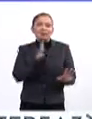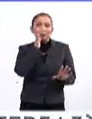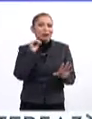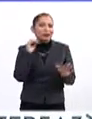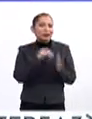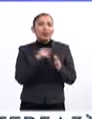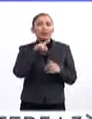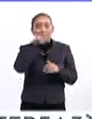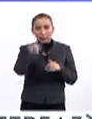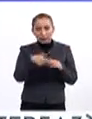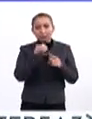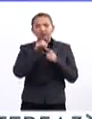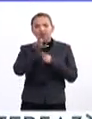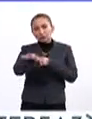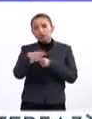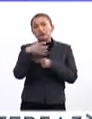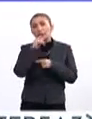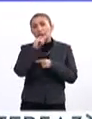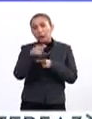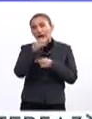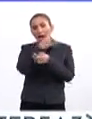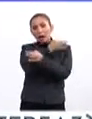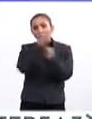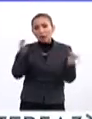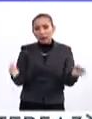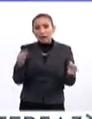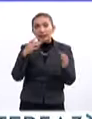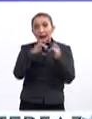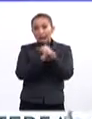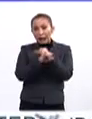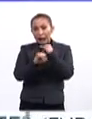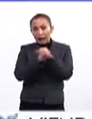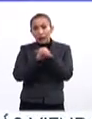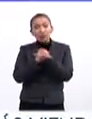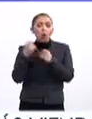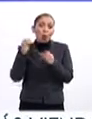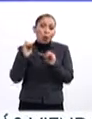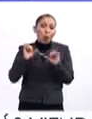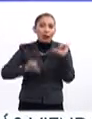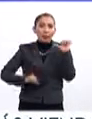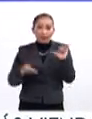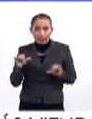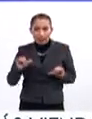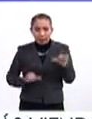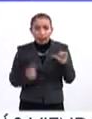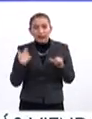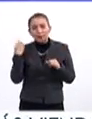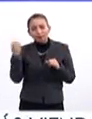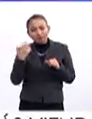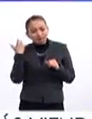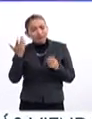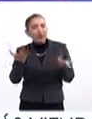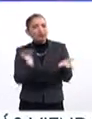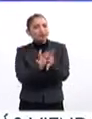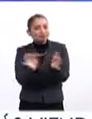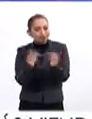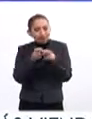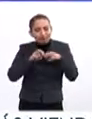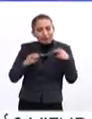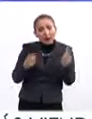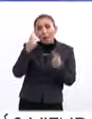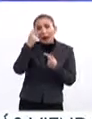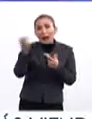pudimos, y que estaremos proyectando, y que estaremos también anunciando en redes, y actividades también, pues estas charlas y conferencias para,